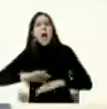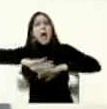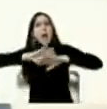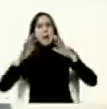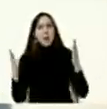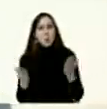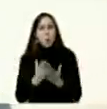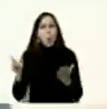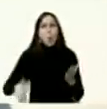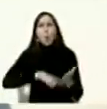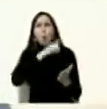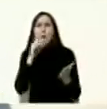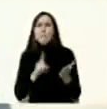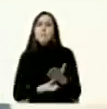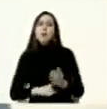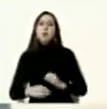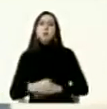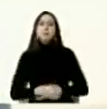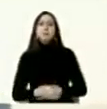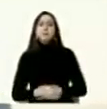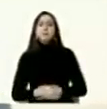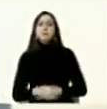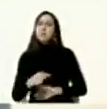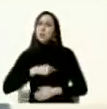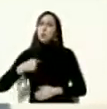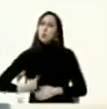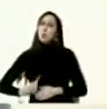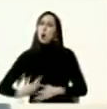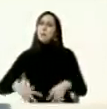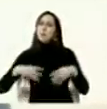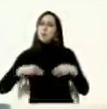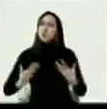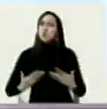y que le parece la postura de China en este tema